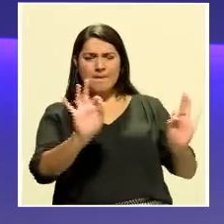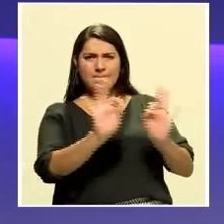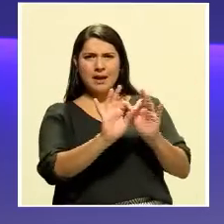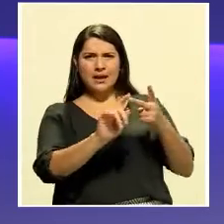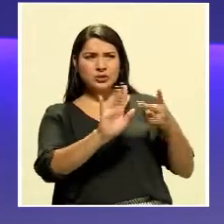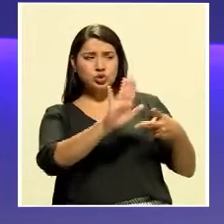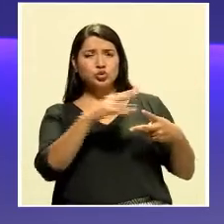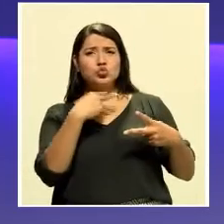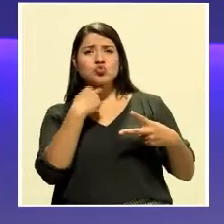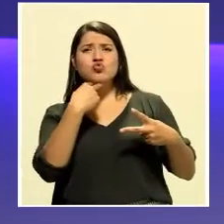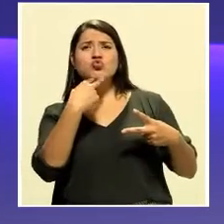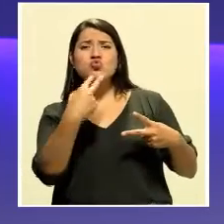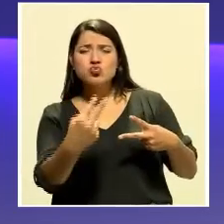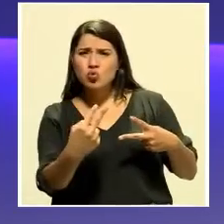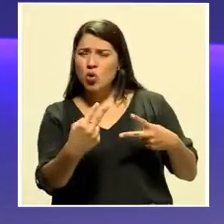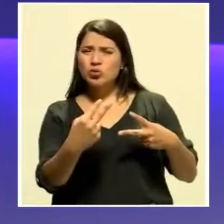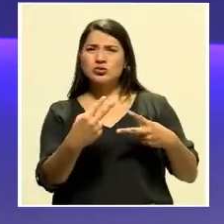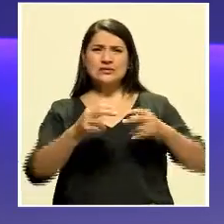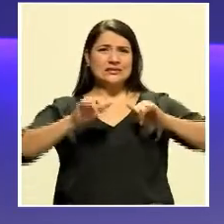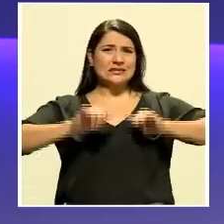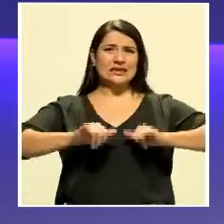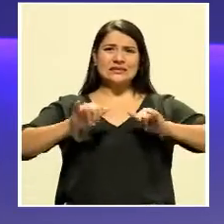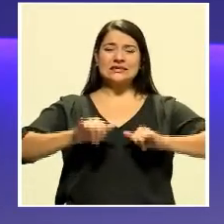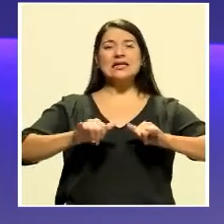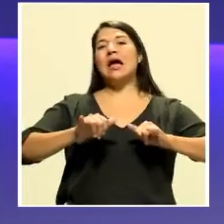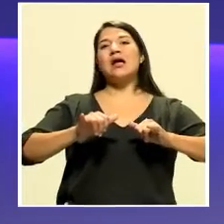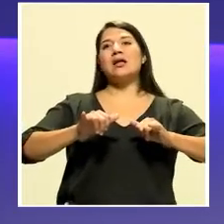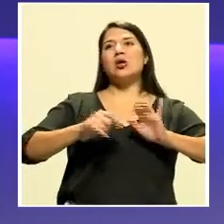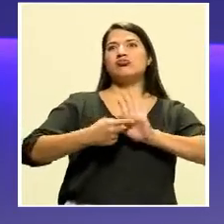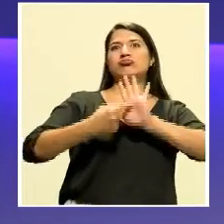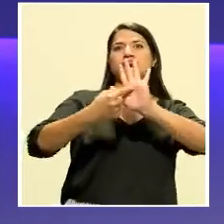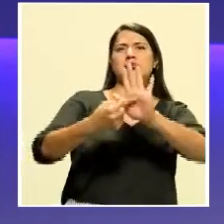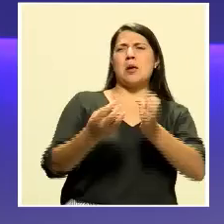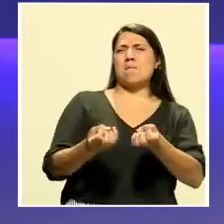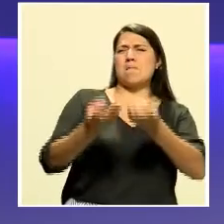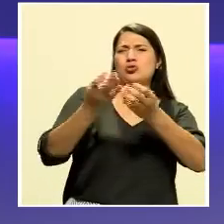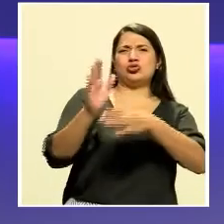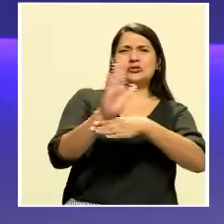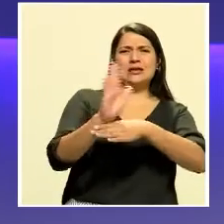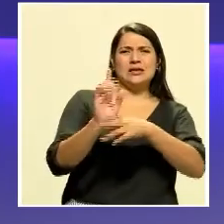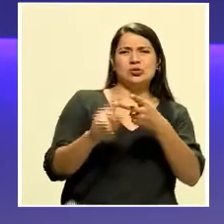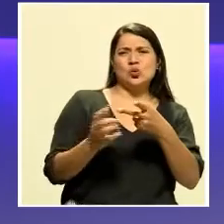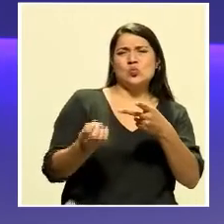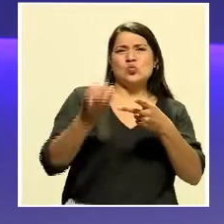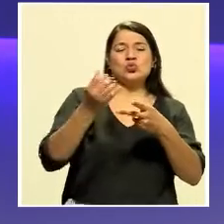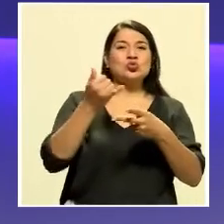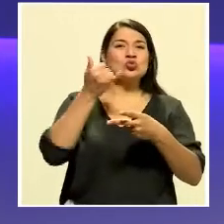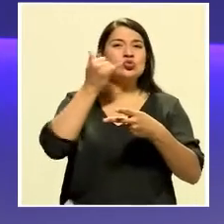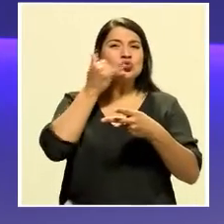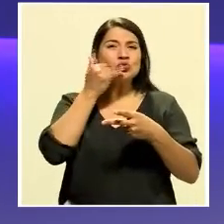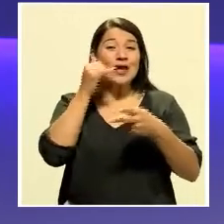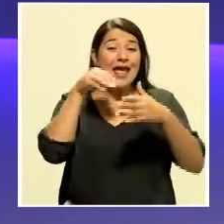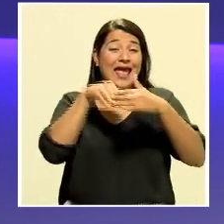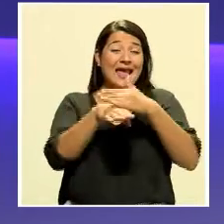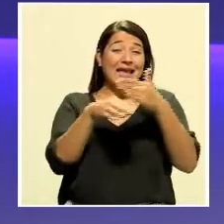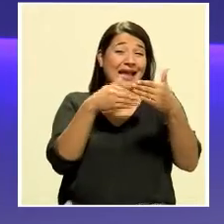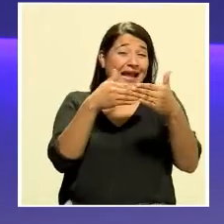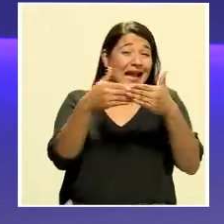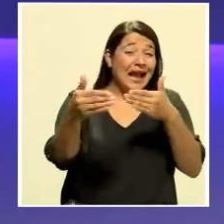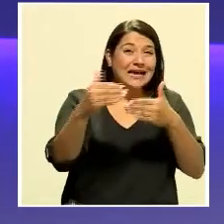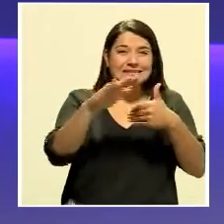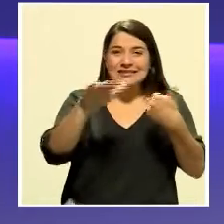presentes en millones de televisores y teléfonos celulares durante casi todos los